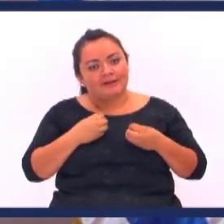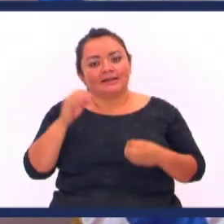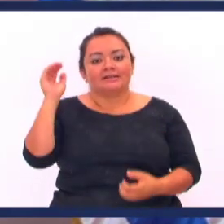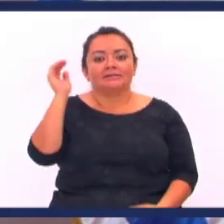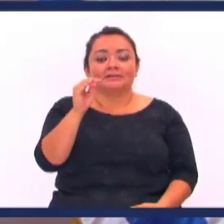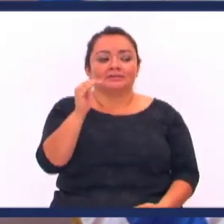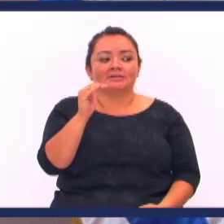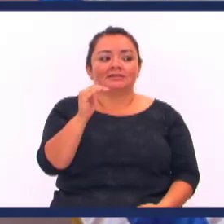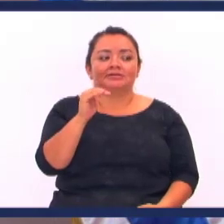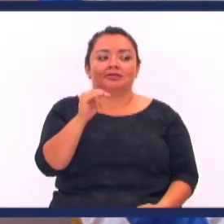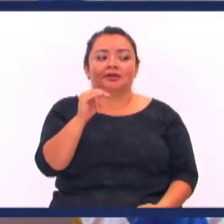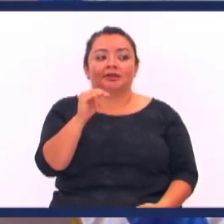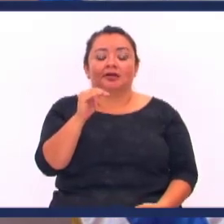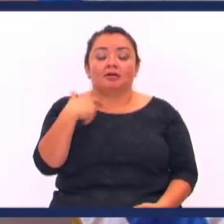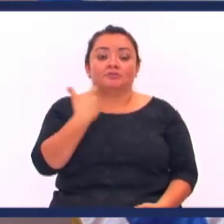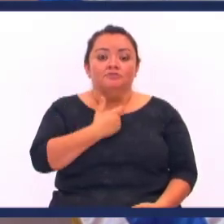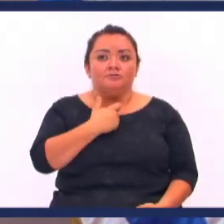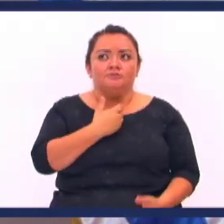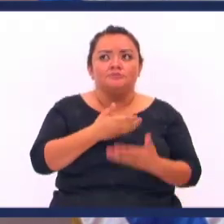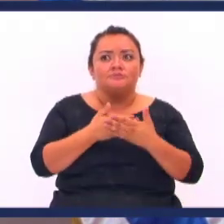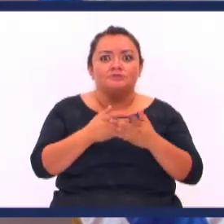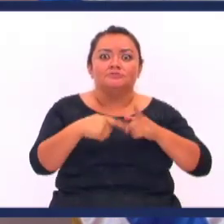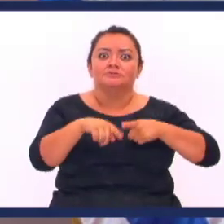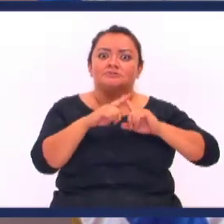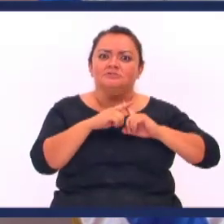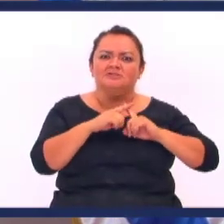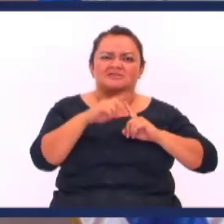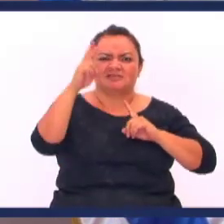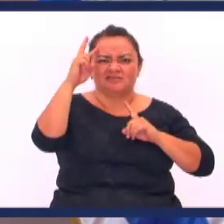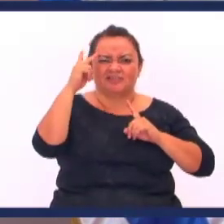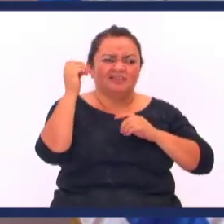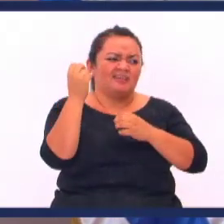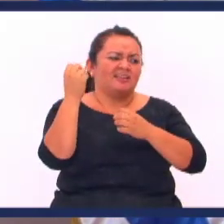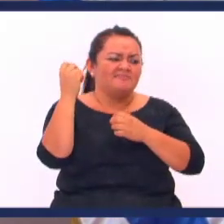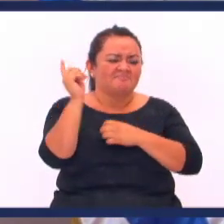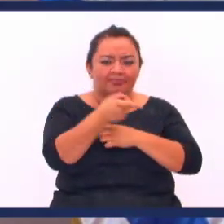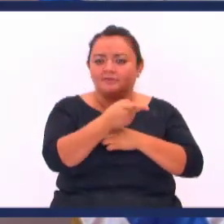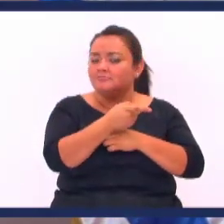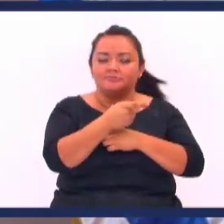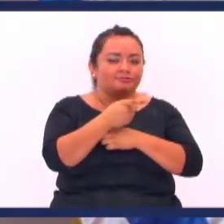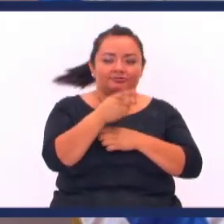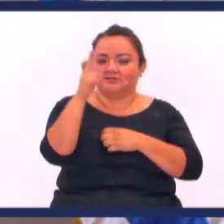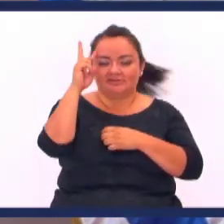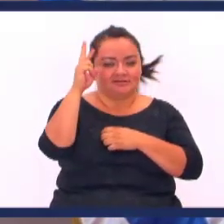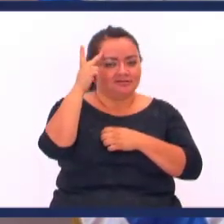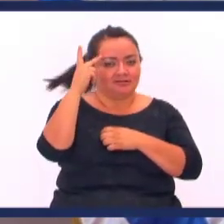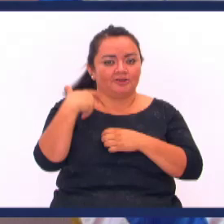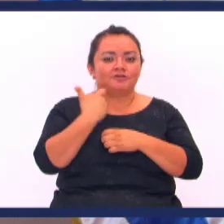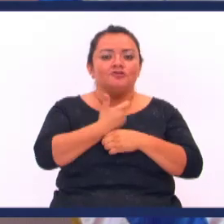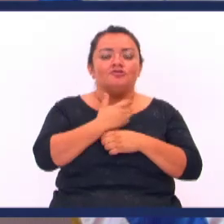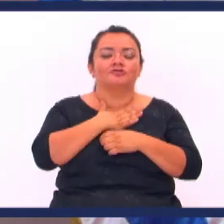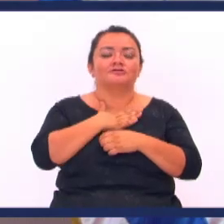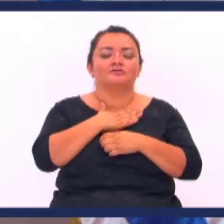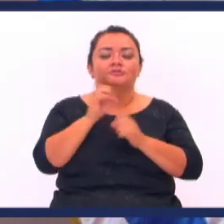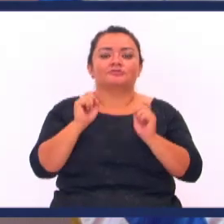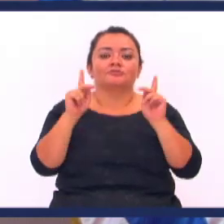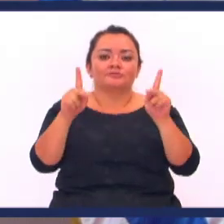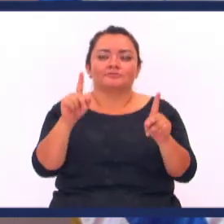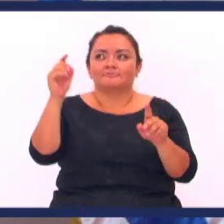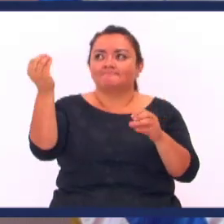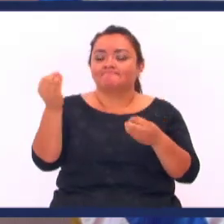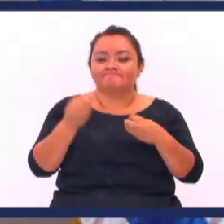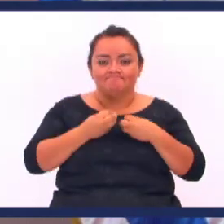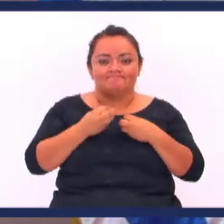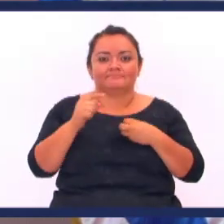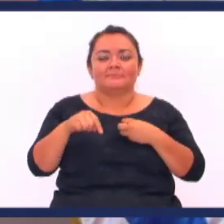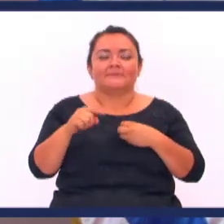enseñando Que la tribulación Para los hijos de Dios No es para condenación No es porque te portaste mal Son oportunidades Que nos pone